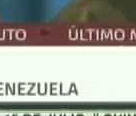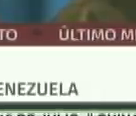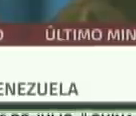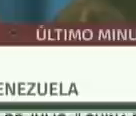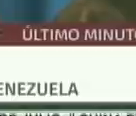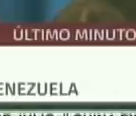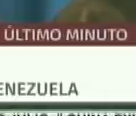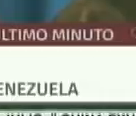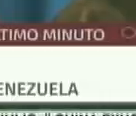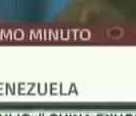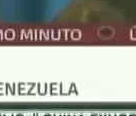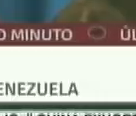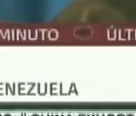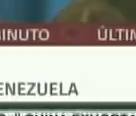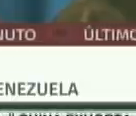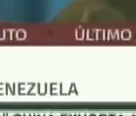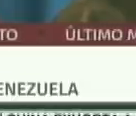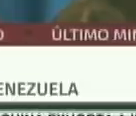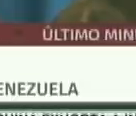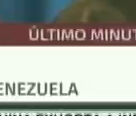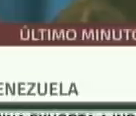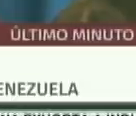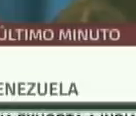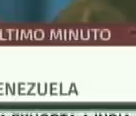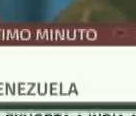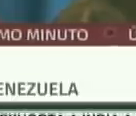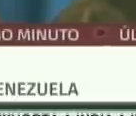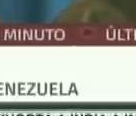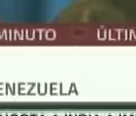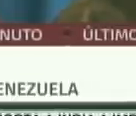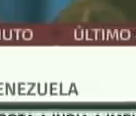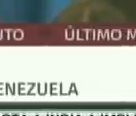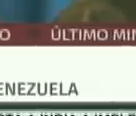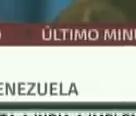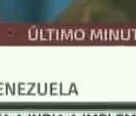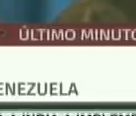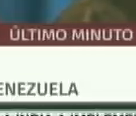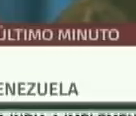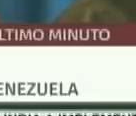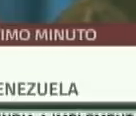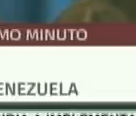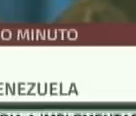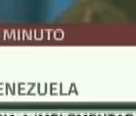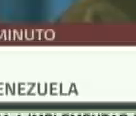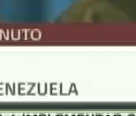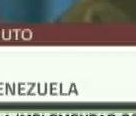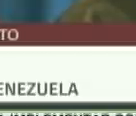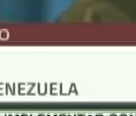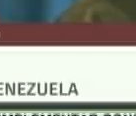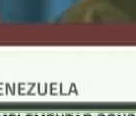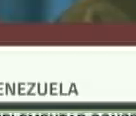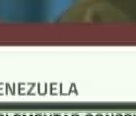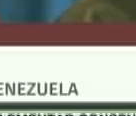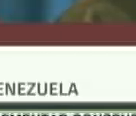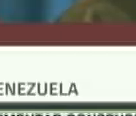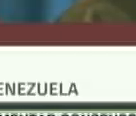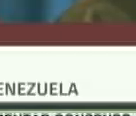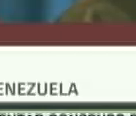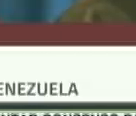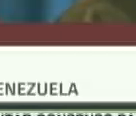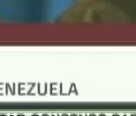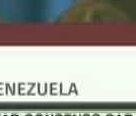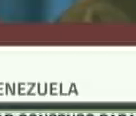Maduro quería venir personalmente, pero coincidía con una fecha patria también en Venezuela, el día de la batalla de